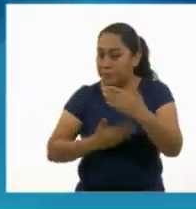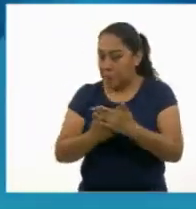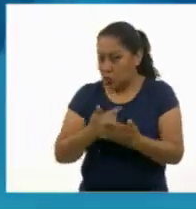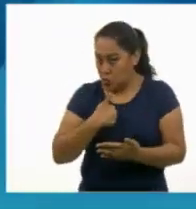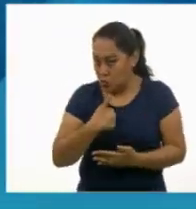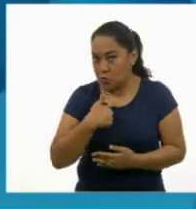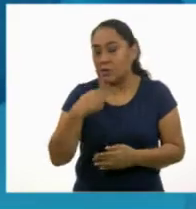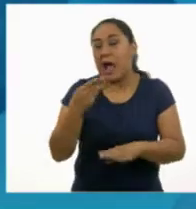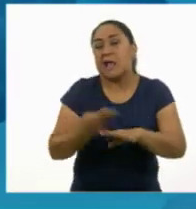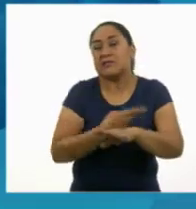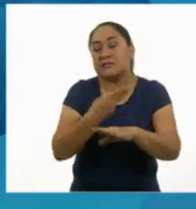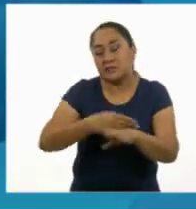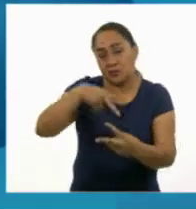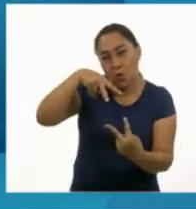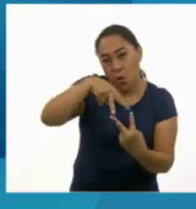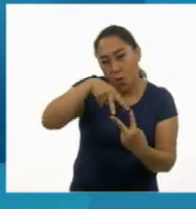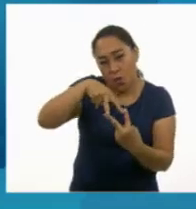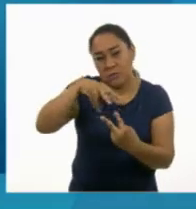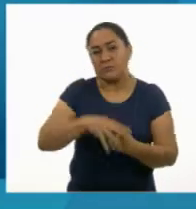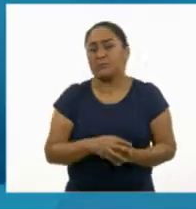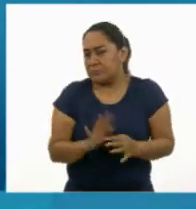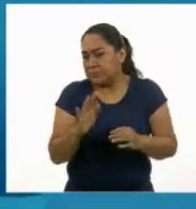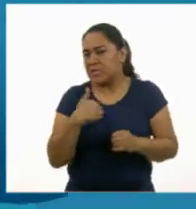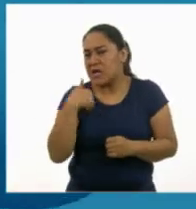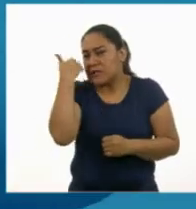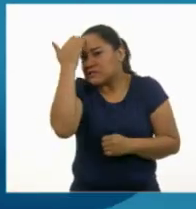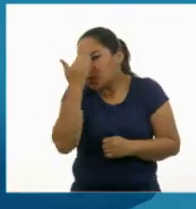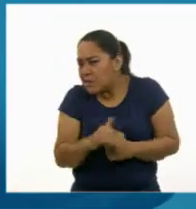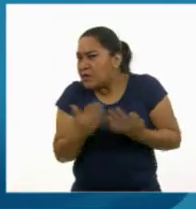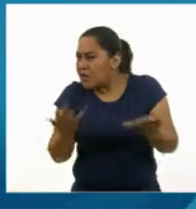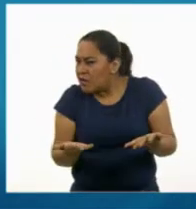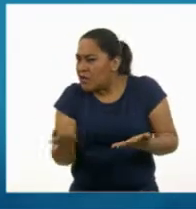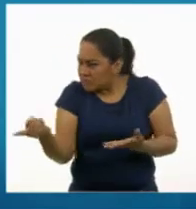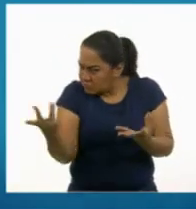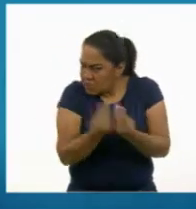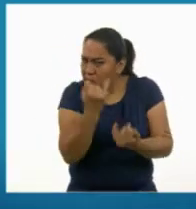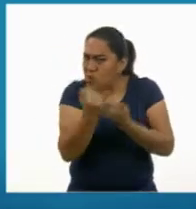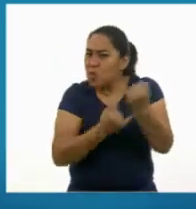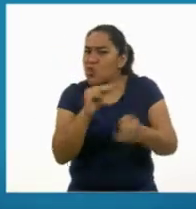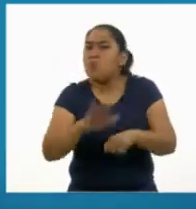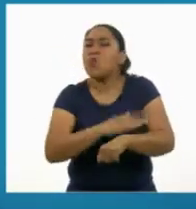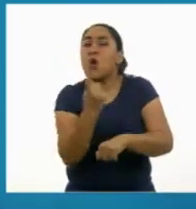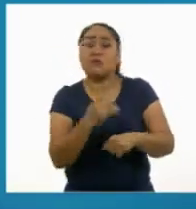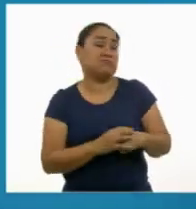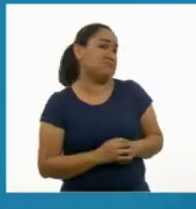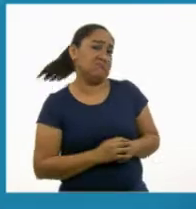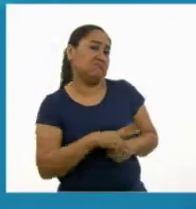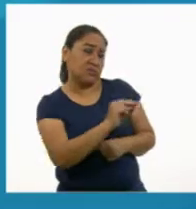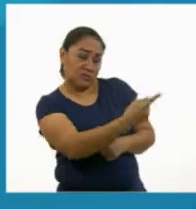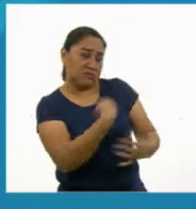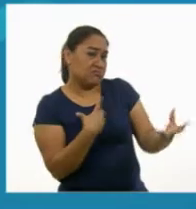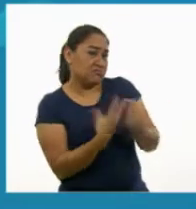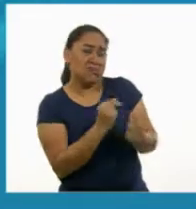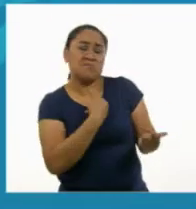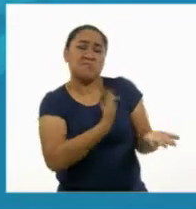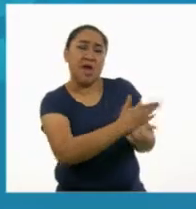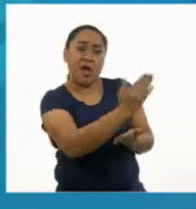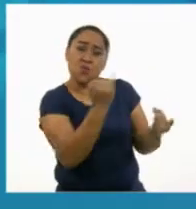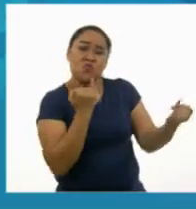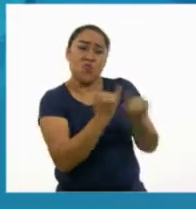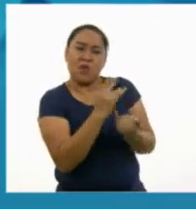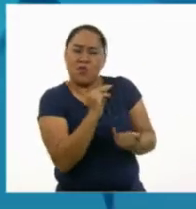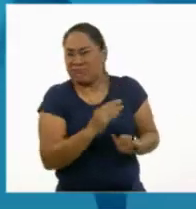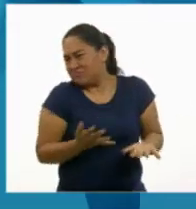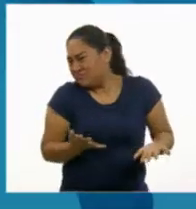rombos man. Y quiero saber, ¿por qué no dejan jugar a mi amigo Guante? No lo dejamos jugar porque él es diferente a nosotros. ¡Pero si todos